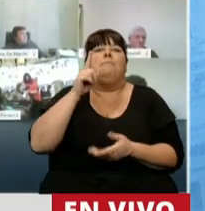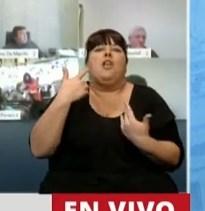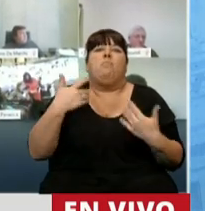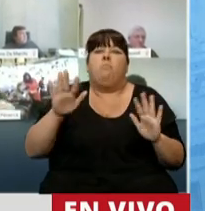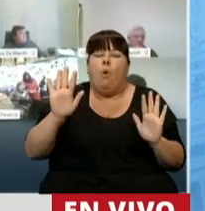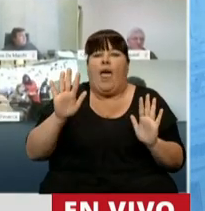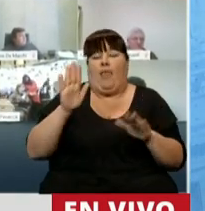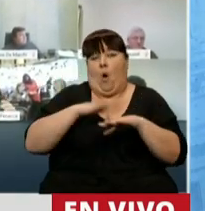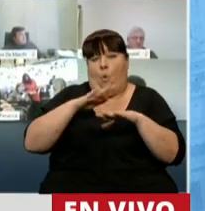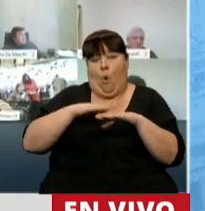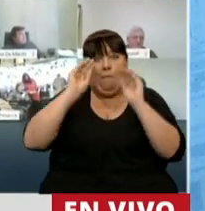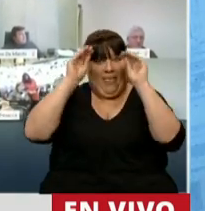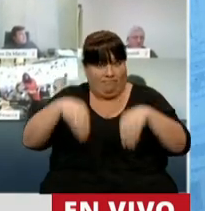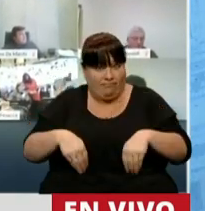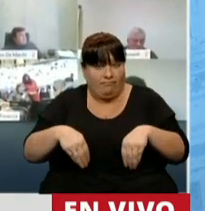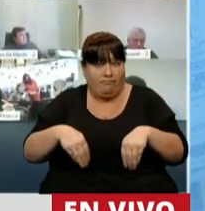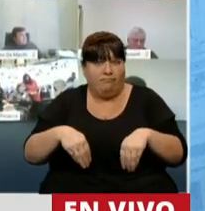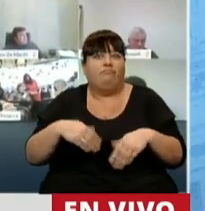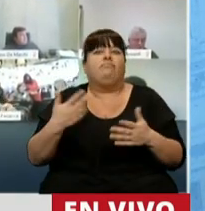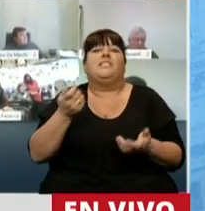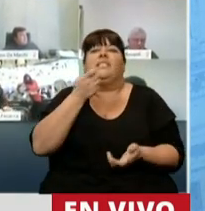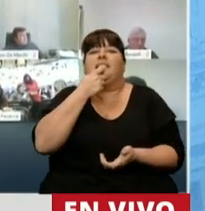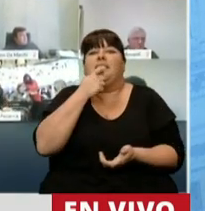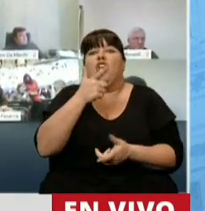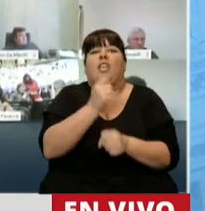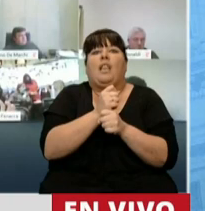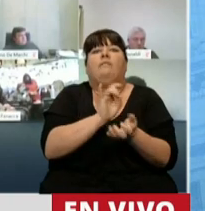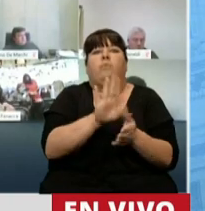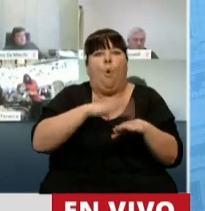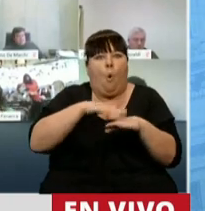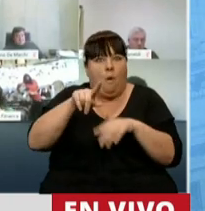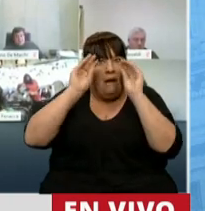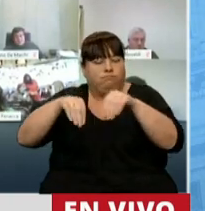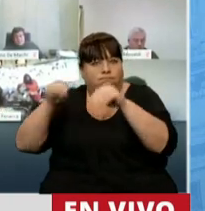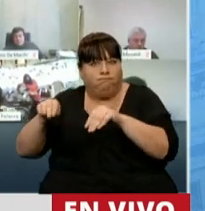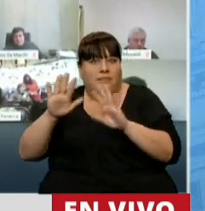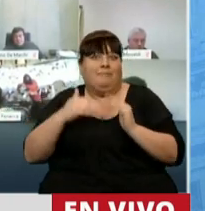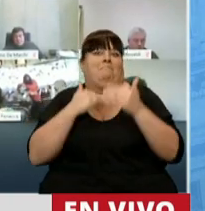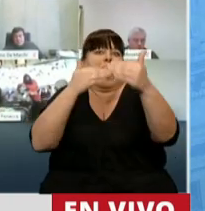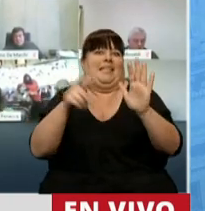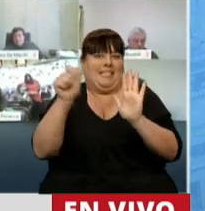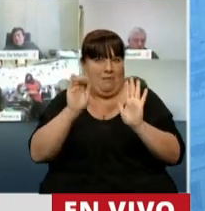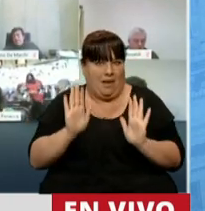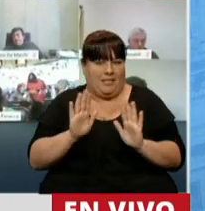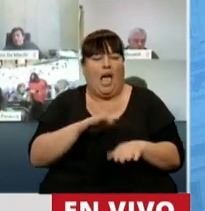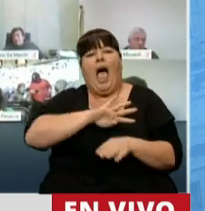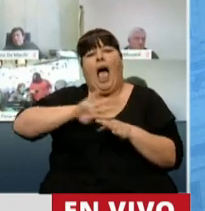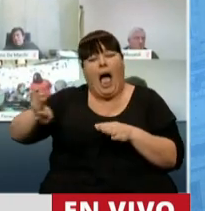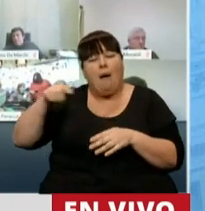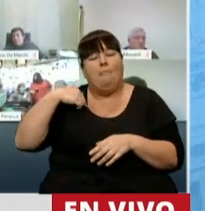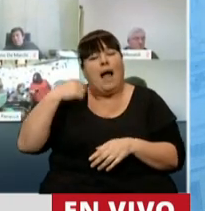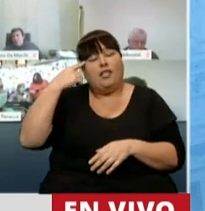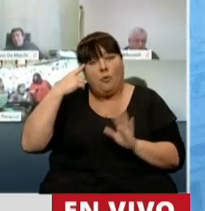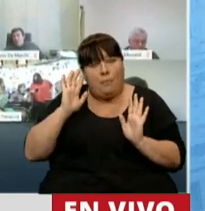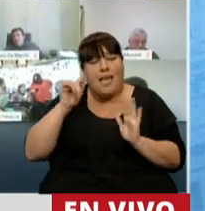el riesgo por el sistema del quebranto de quedar sin trabajo. Por otra parte, presidente, creo